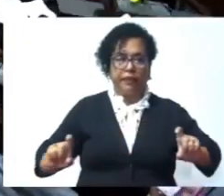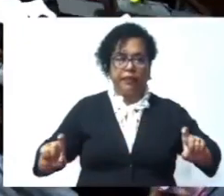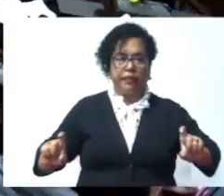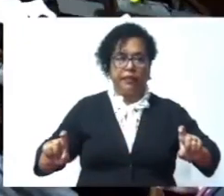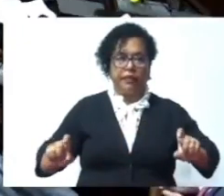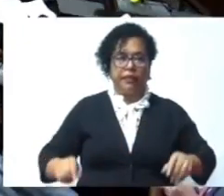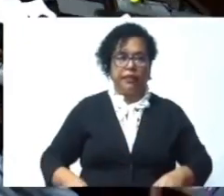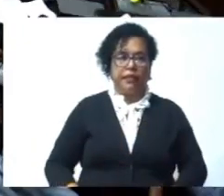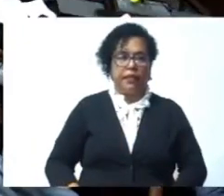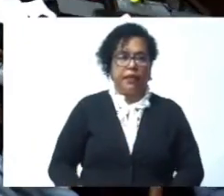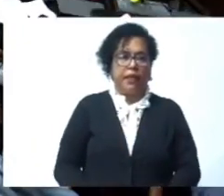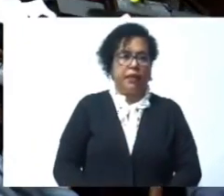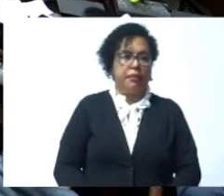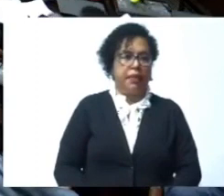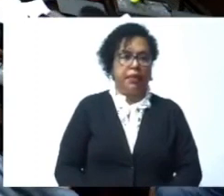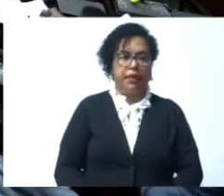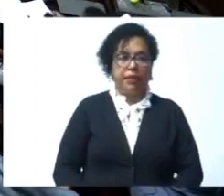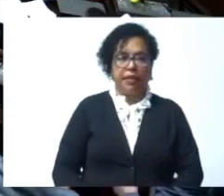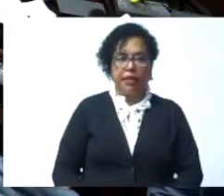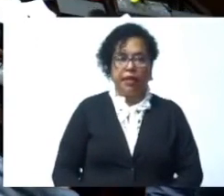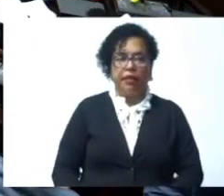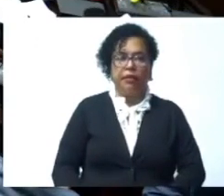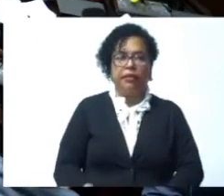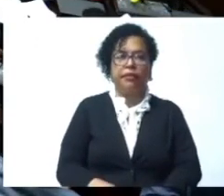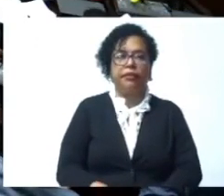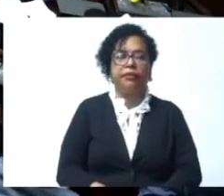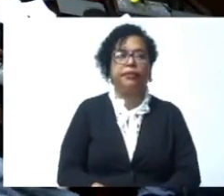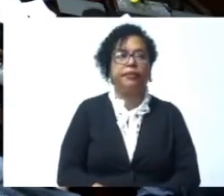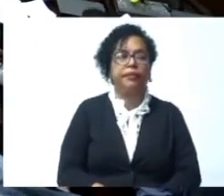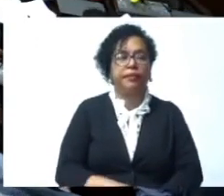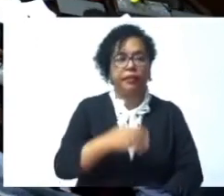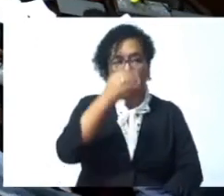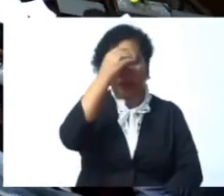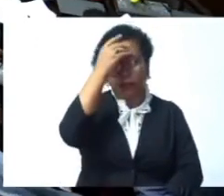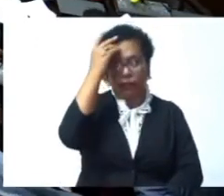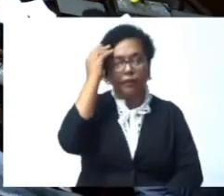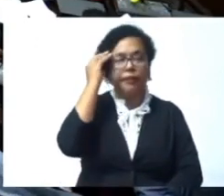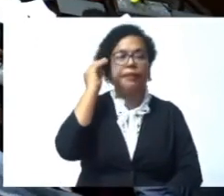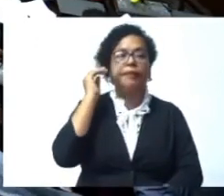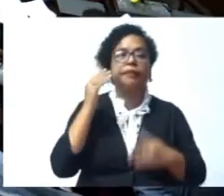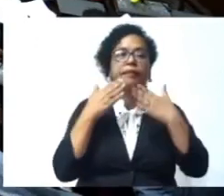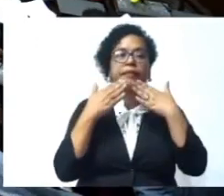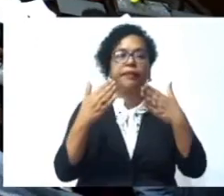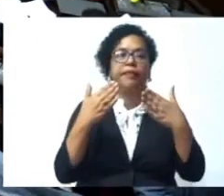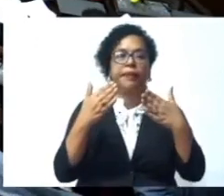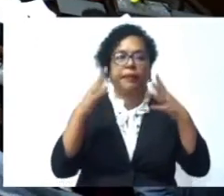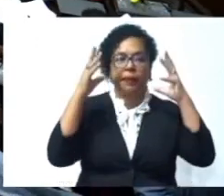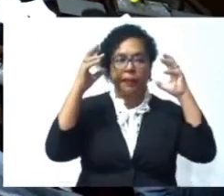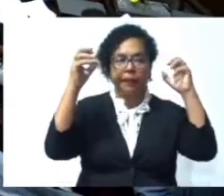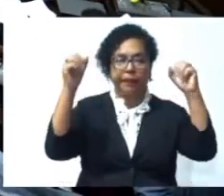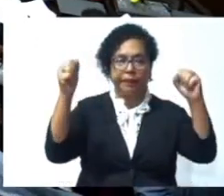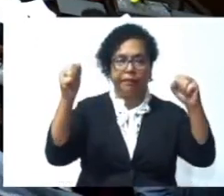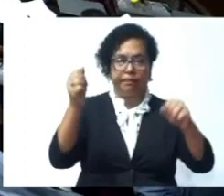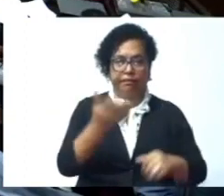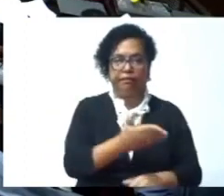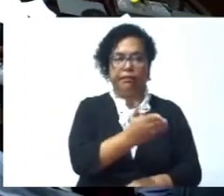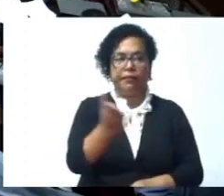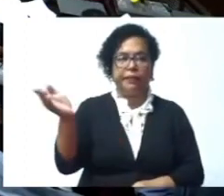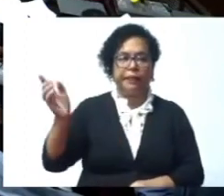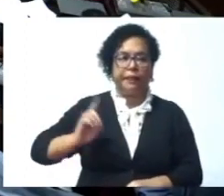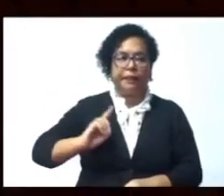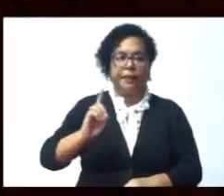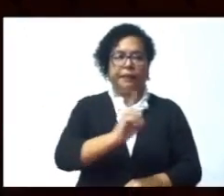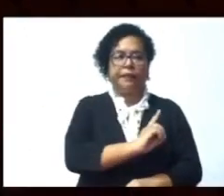Gracias, Presidente, Ufente Directivo, diputadas y diputados. Primero, felicitar a la Comisión de